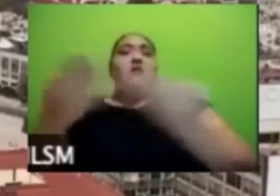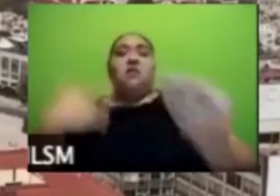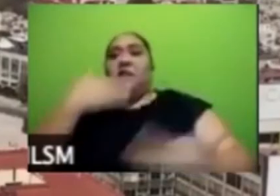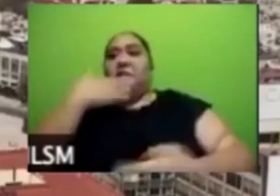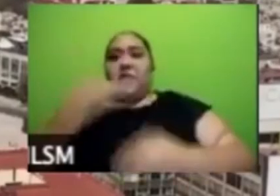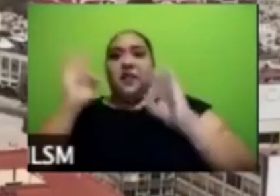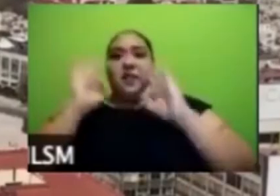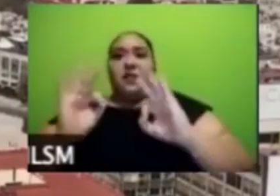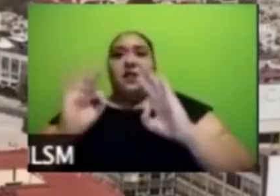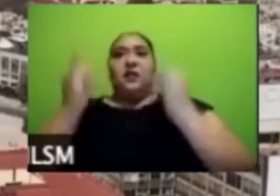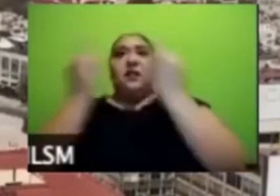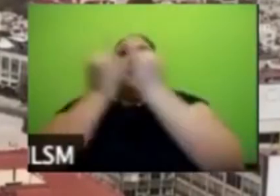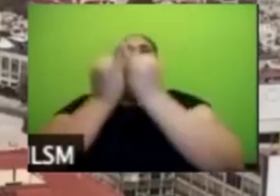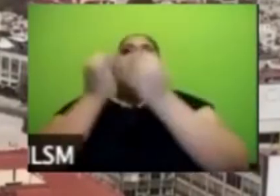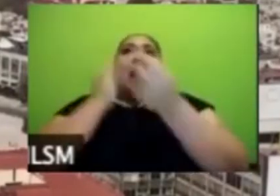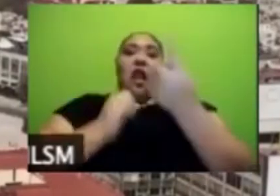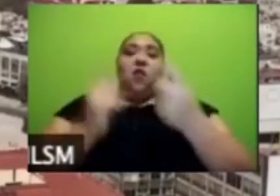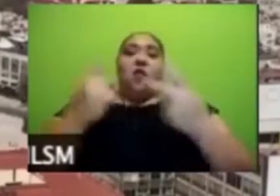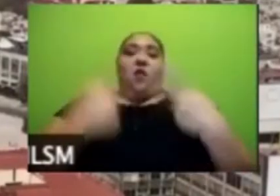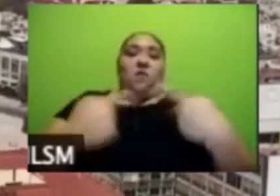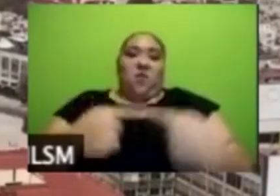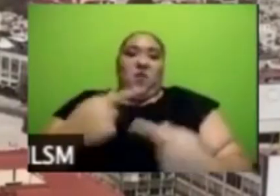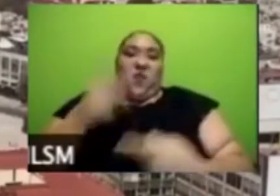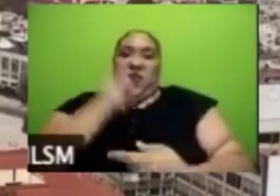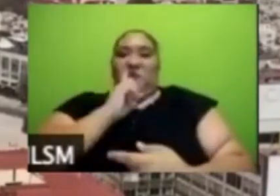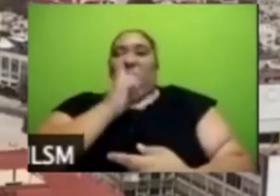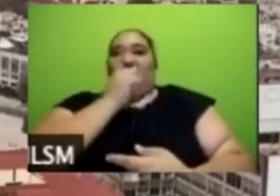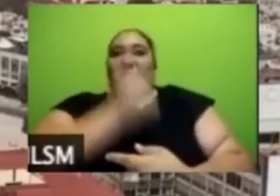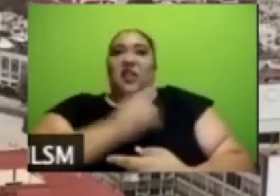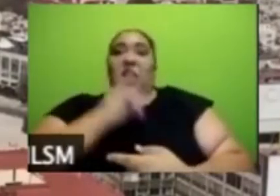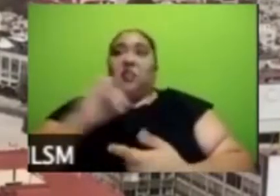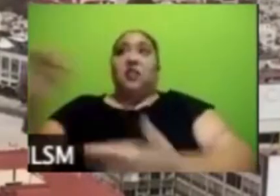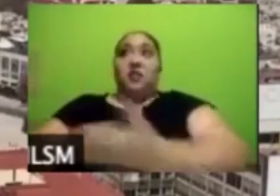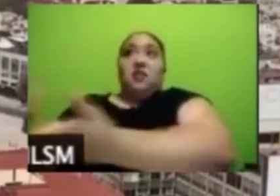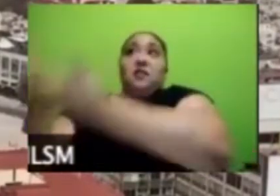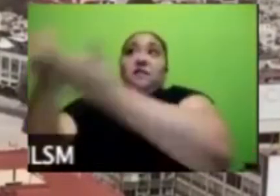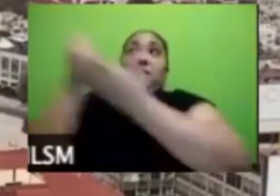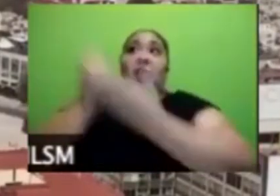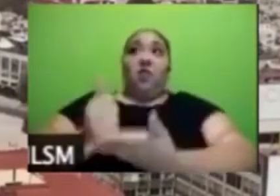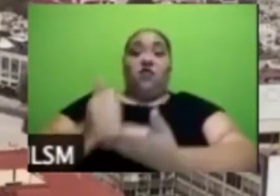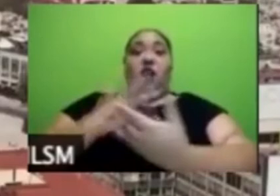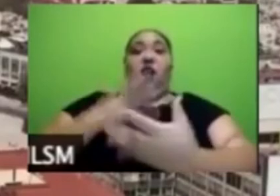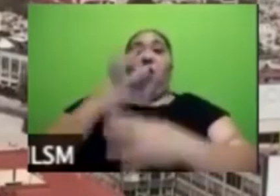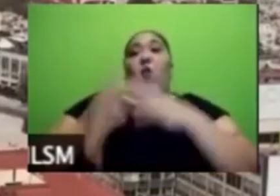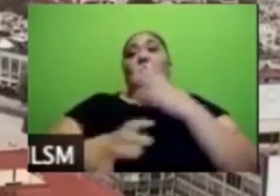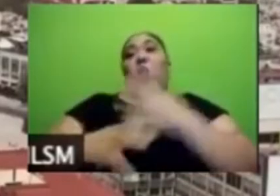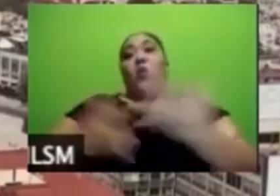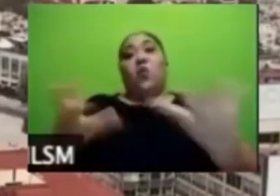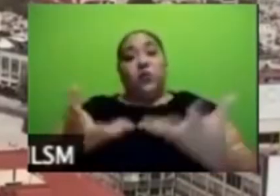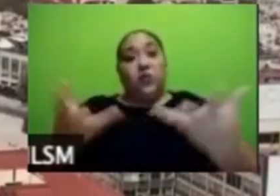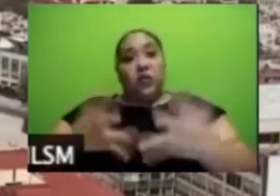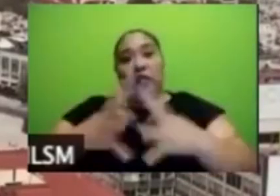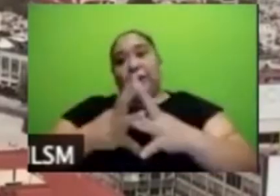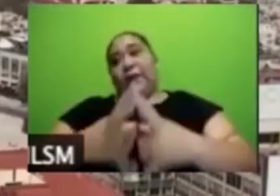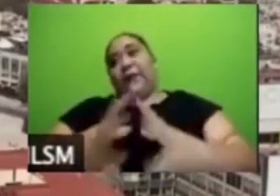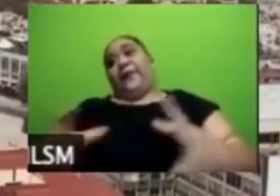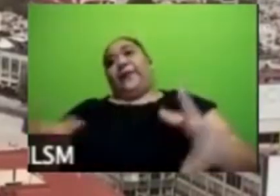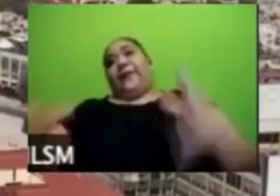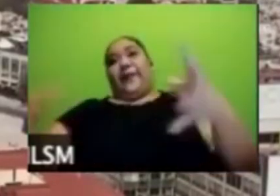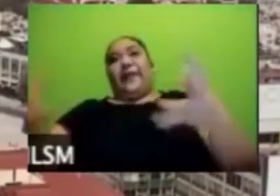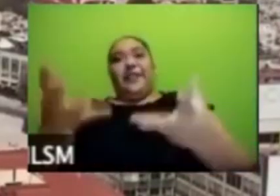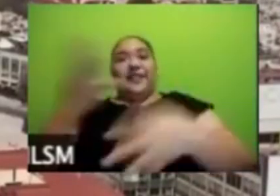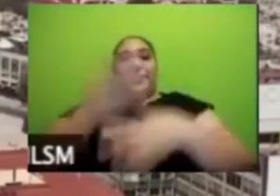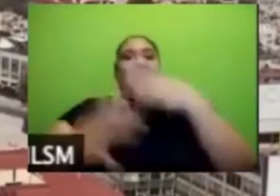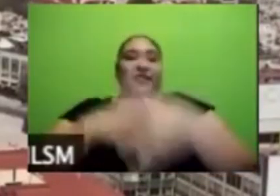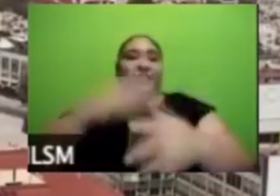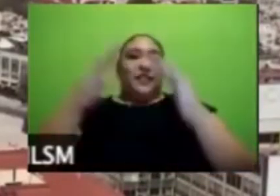o sea si estuvimos más tiempo me ayudaron más en los quehaceres que crecieron los quehaceres pero las amas de casa que